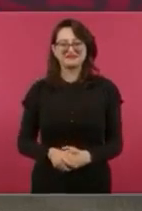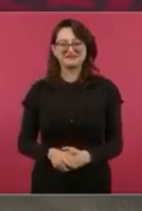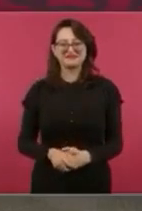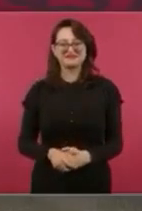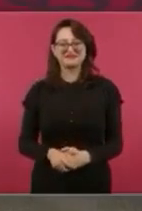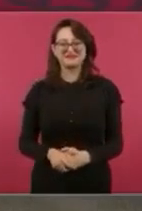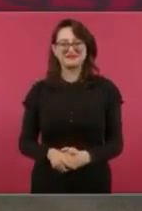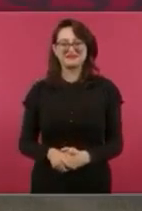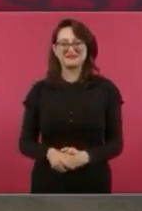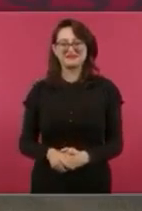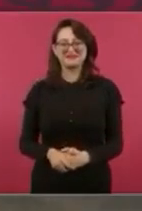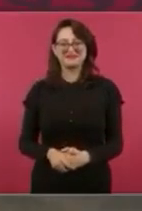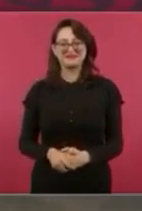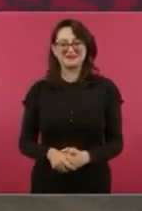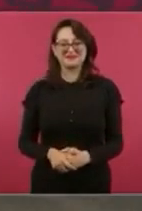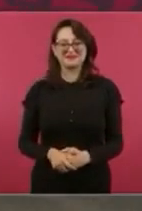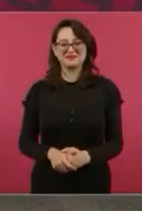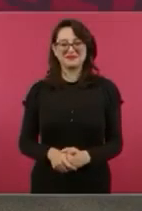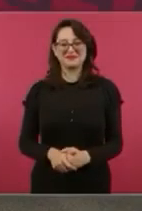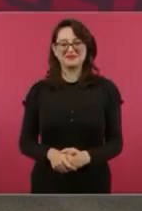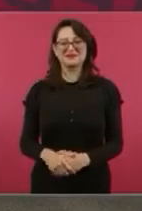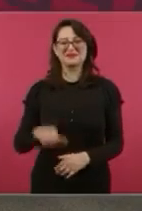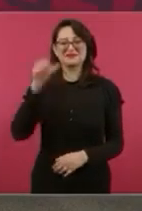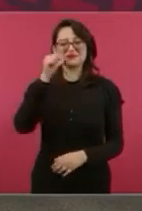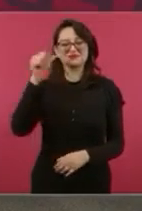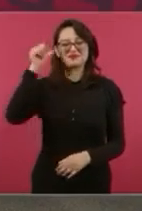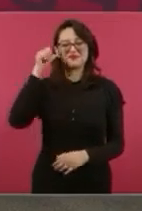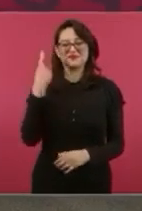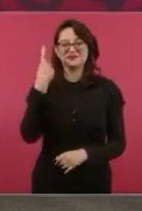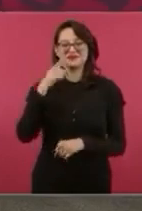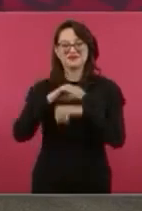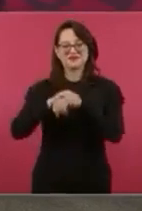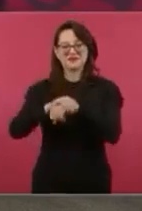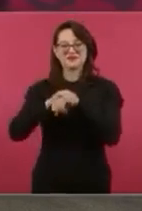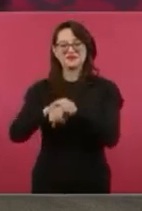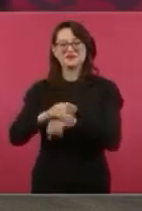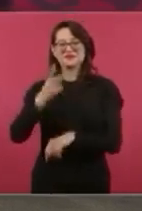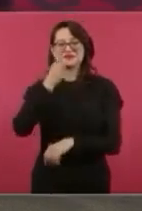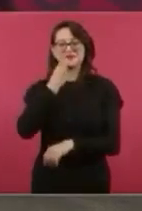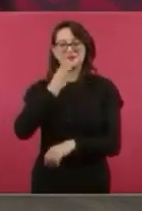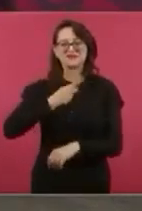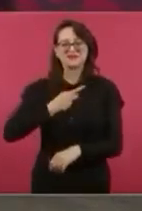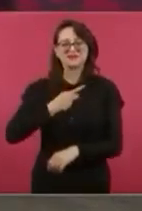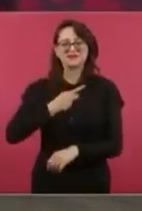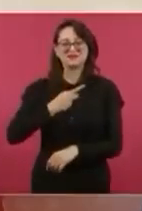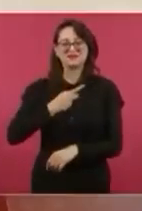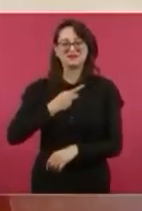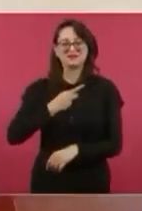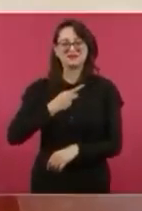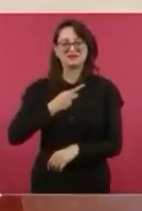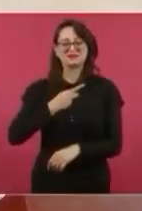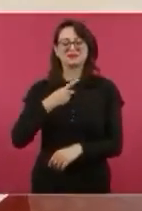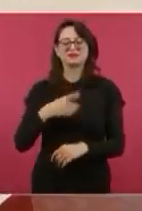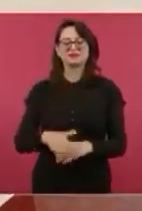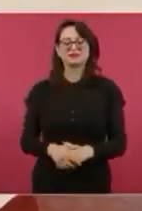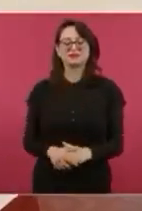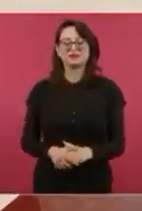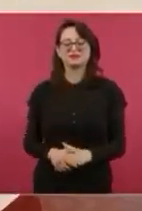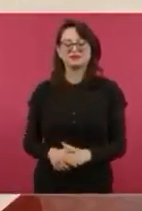¡Ayer me decía un amigo, decía su esposa,